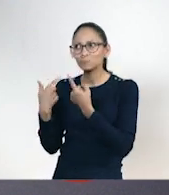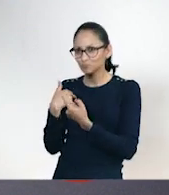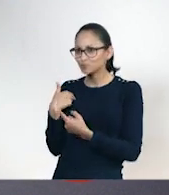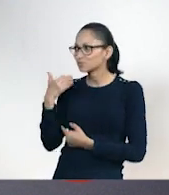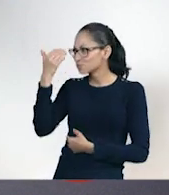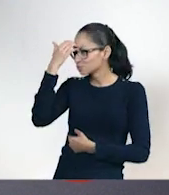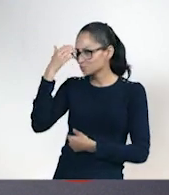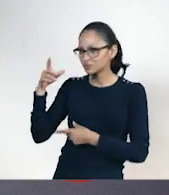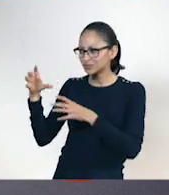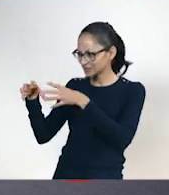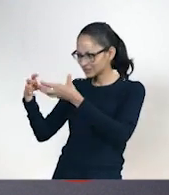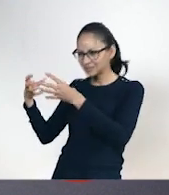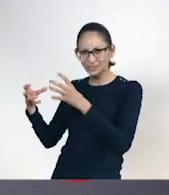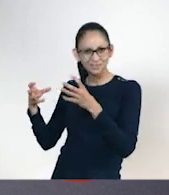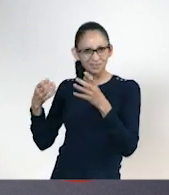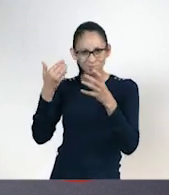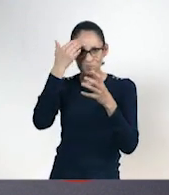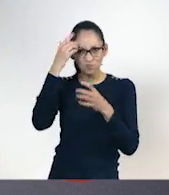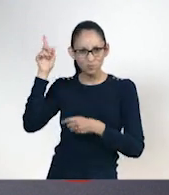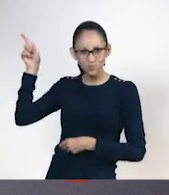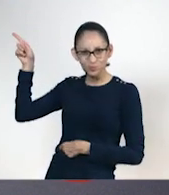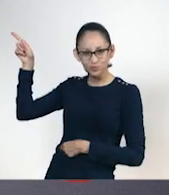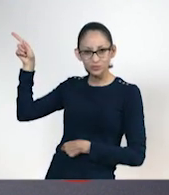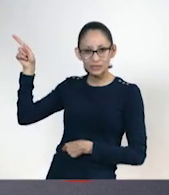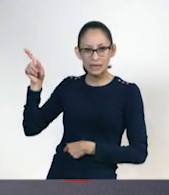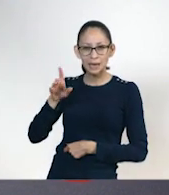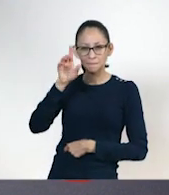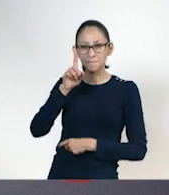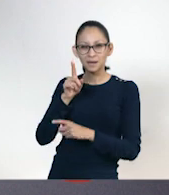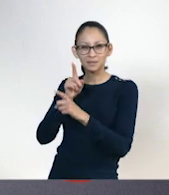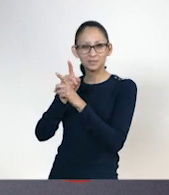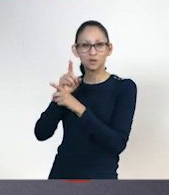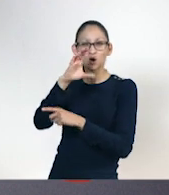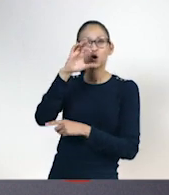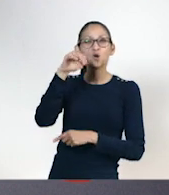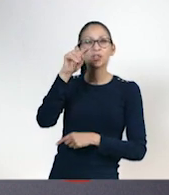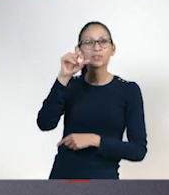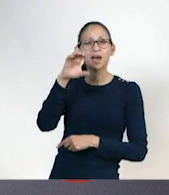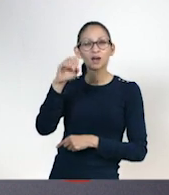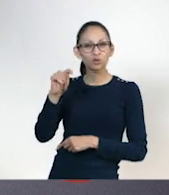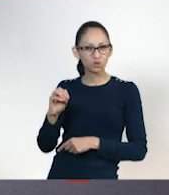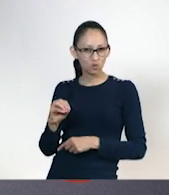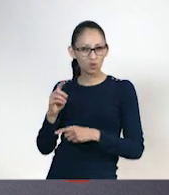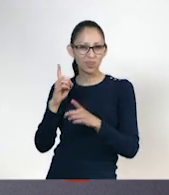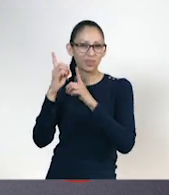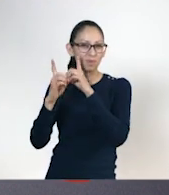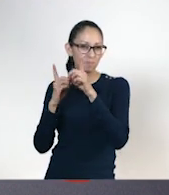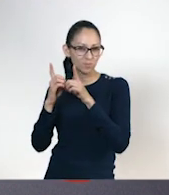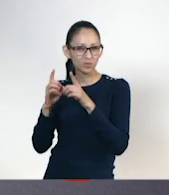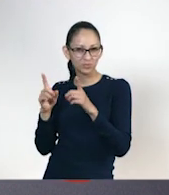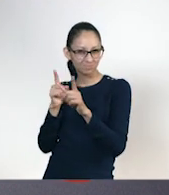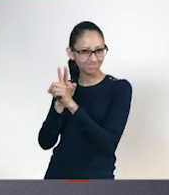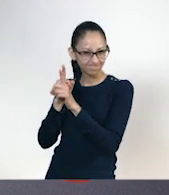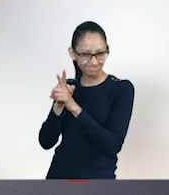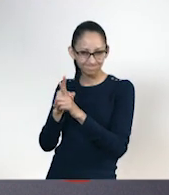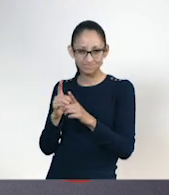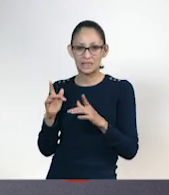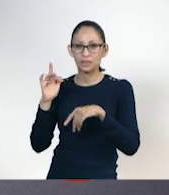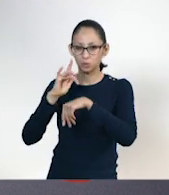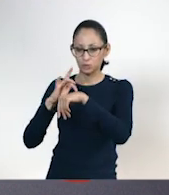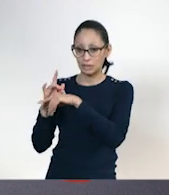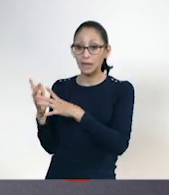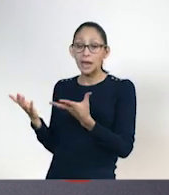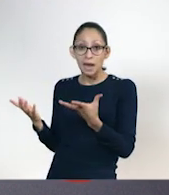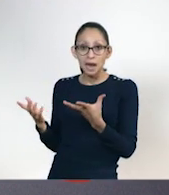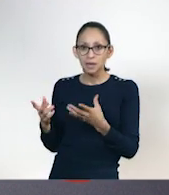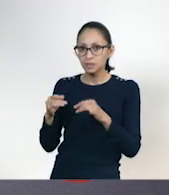conoces? Debe de ser de algún deporte de contacto, seguramente. ¿Se practica individualmente? Así es. ¿Sí? ¿Vas